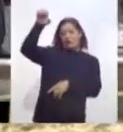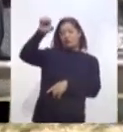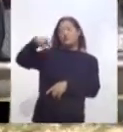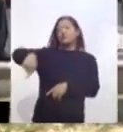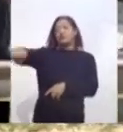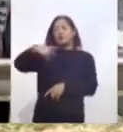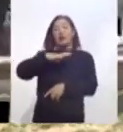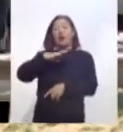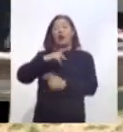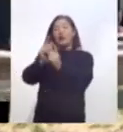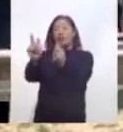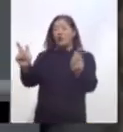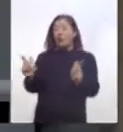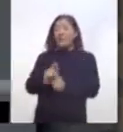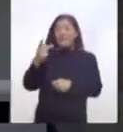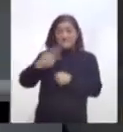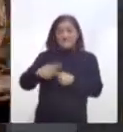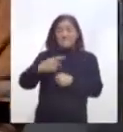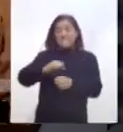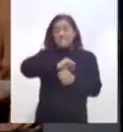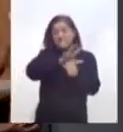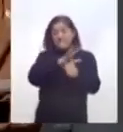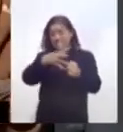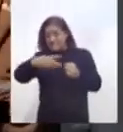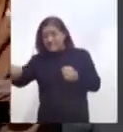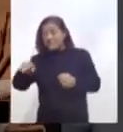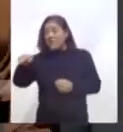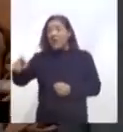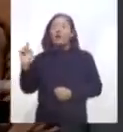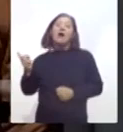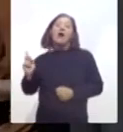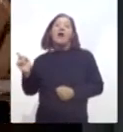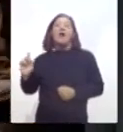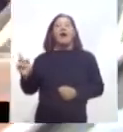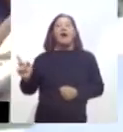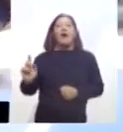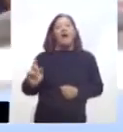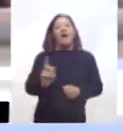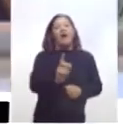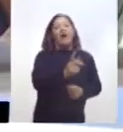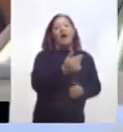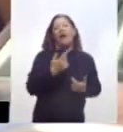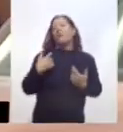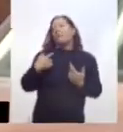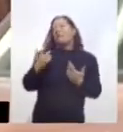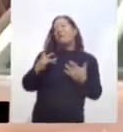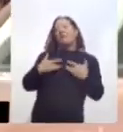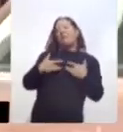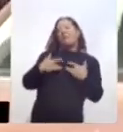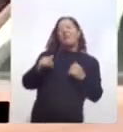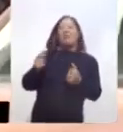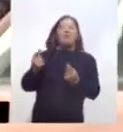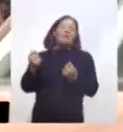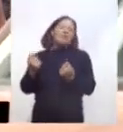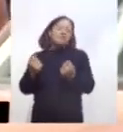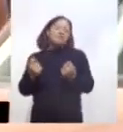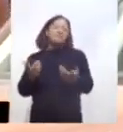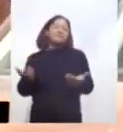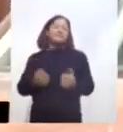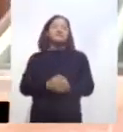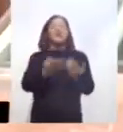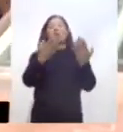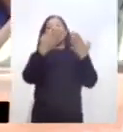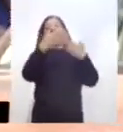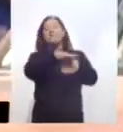uno de los grupos de riesgo para contraer la enfermedad transitan por las calles sin que se observe alguna precaución. En las instituciones bancarias